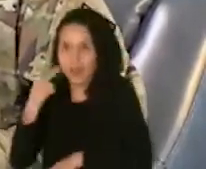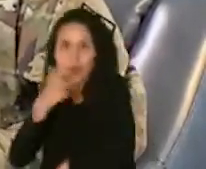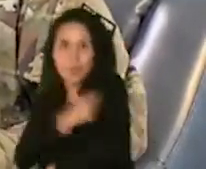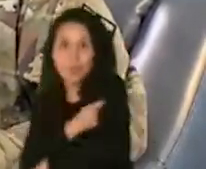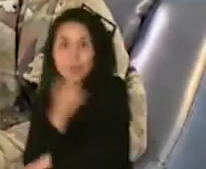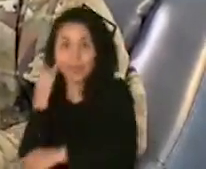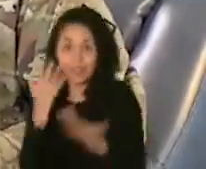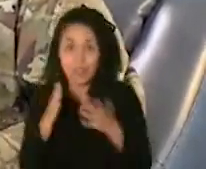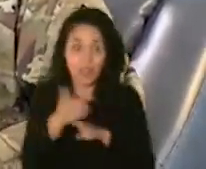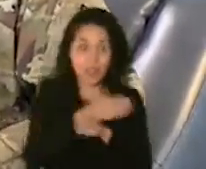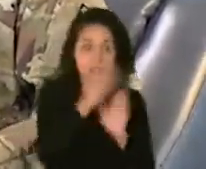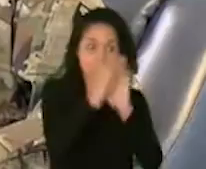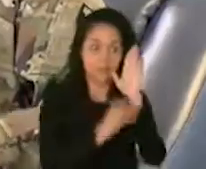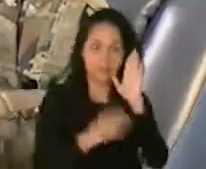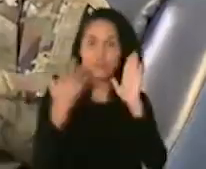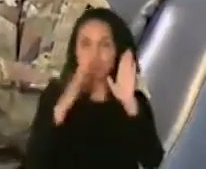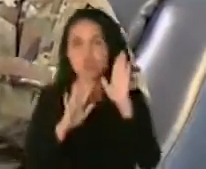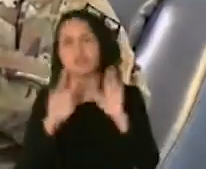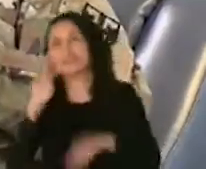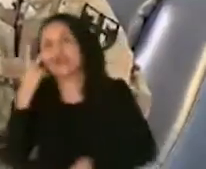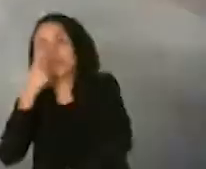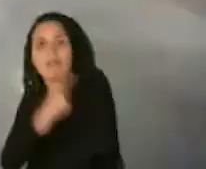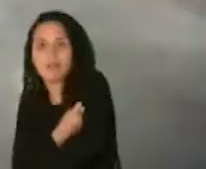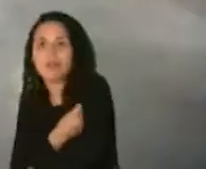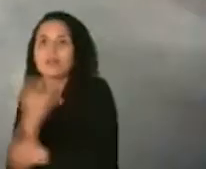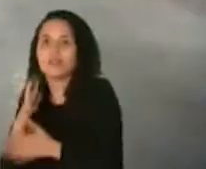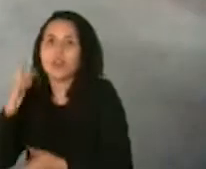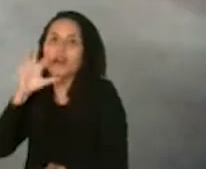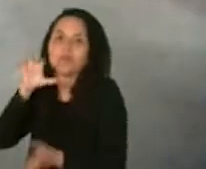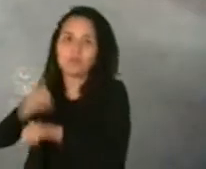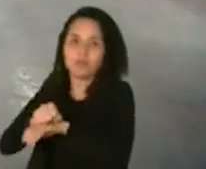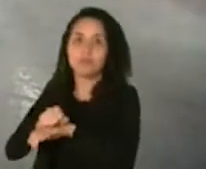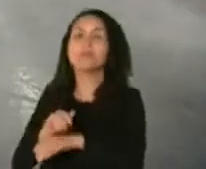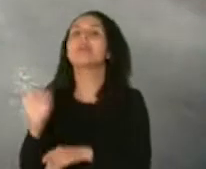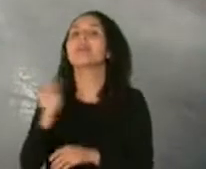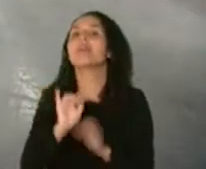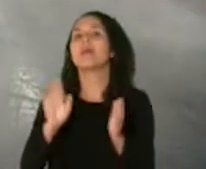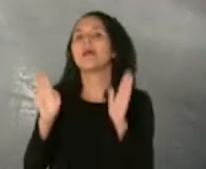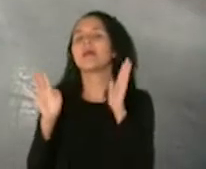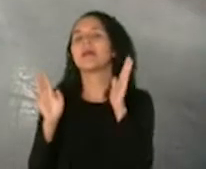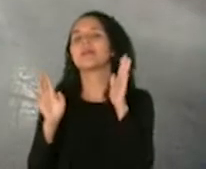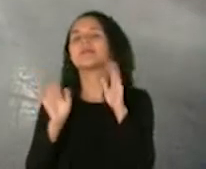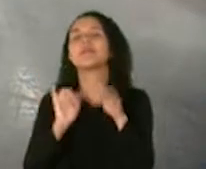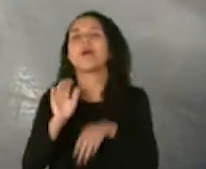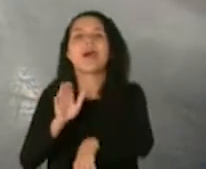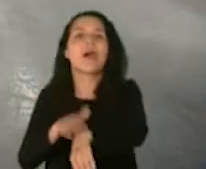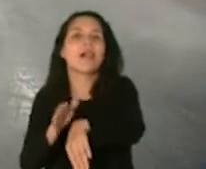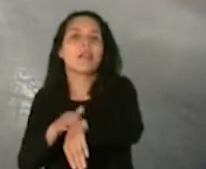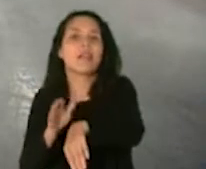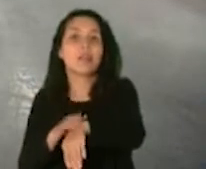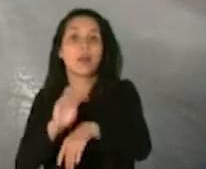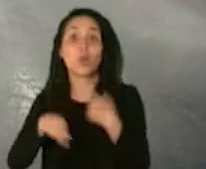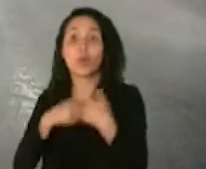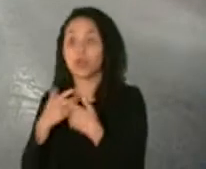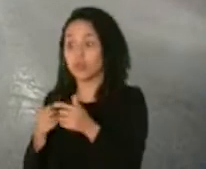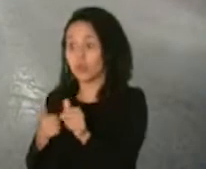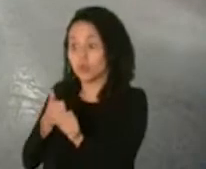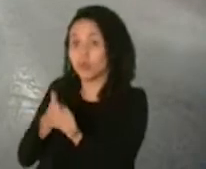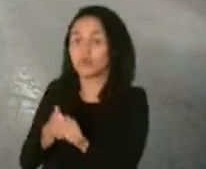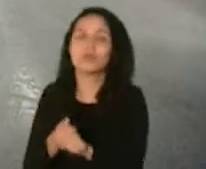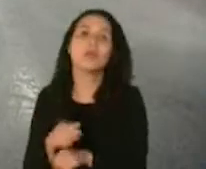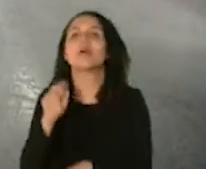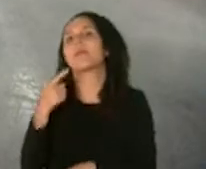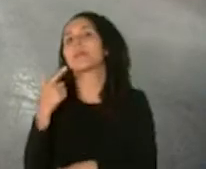para usted esa segunda vacuna. Y la alertan. Y también una alerta de comunicación cuando usted se esté acercando en el caso de Pfizer a los 21 días